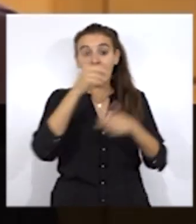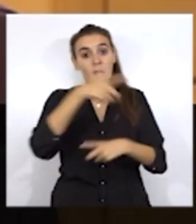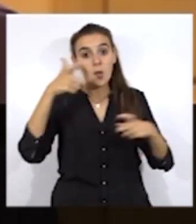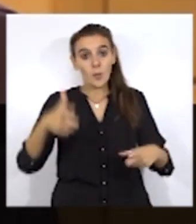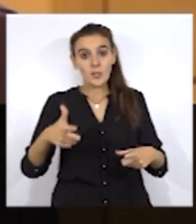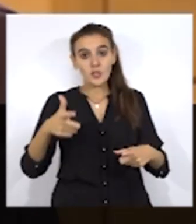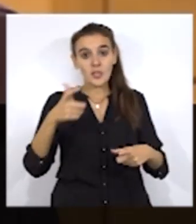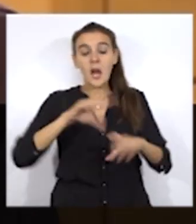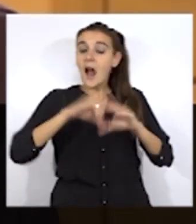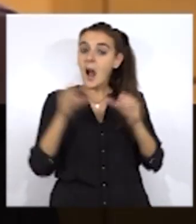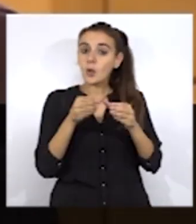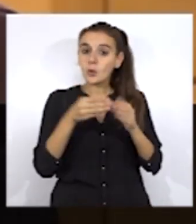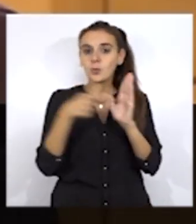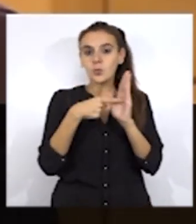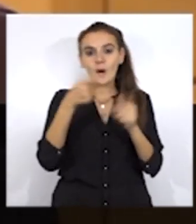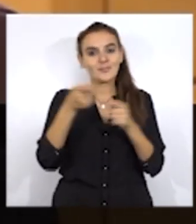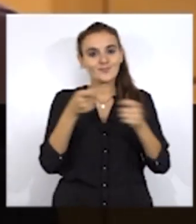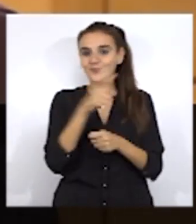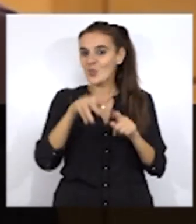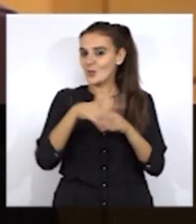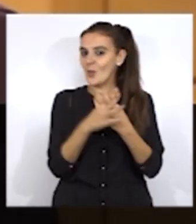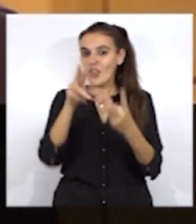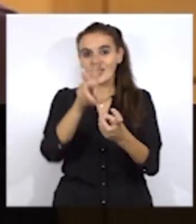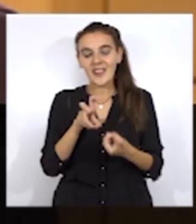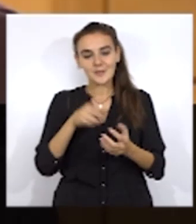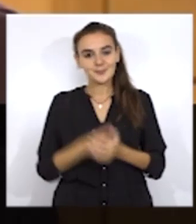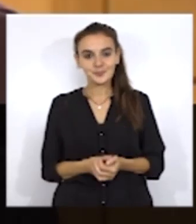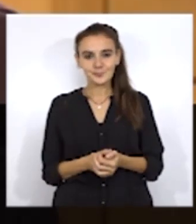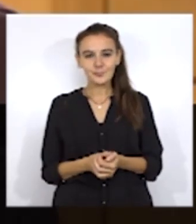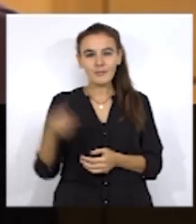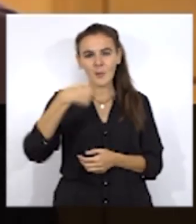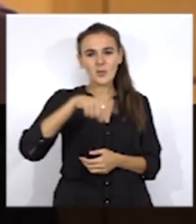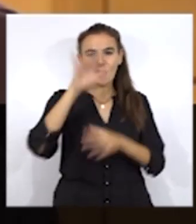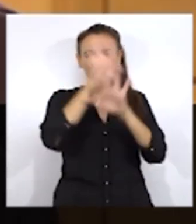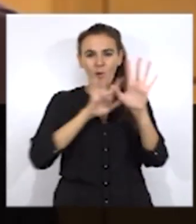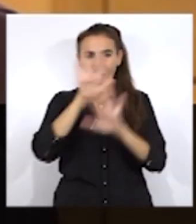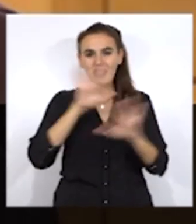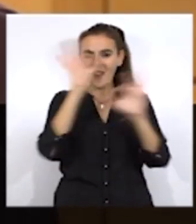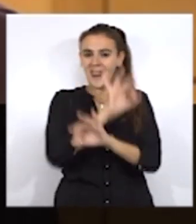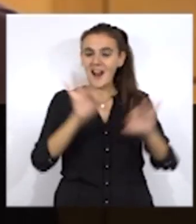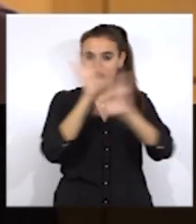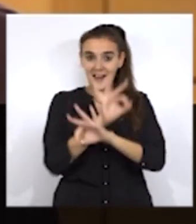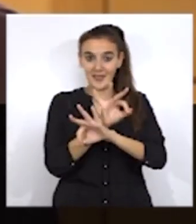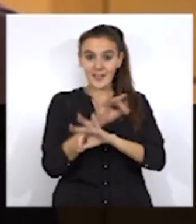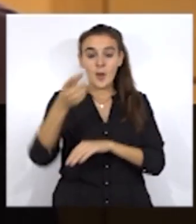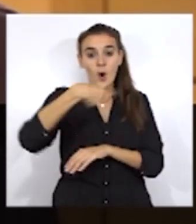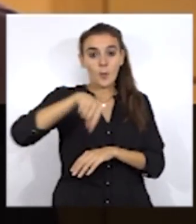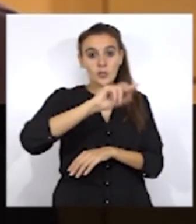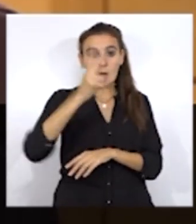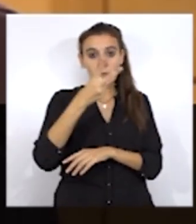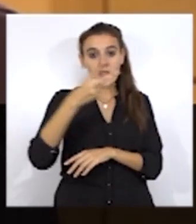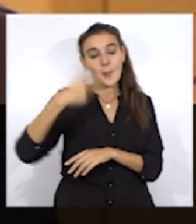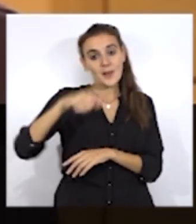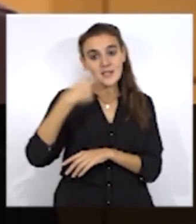regularizan su situación con Hacienda. No convencen ustedes ya a nadie. Mientras que usted, junto al vicepresidente Iglesias, preparan un hachazo fiscal